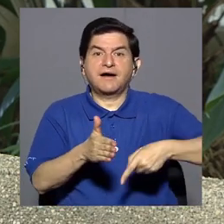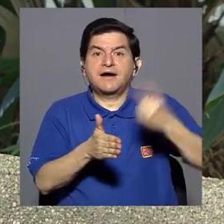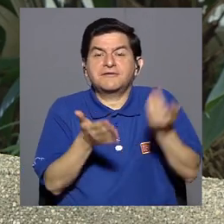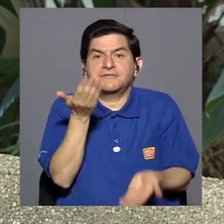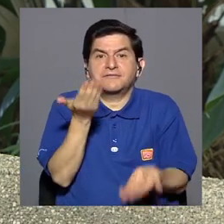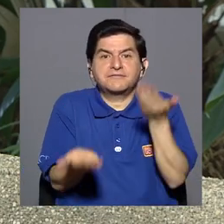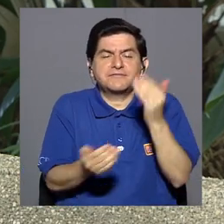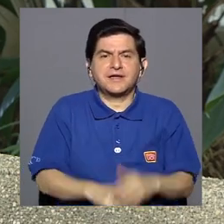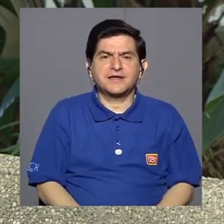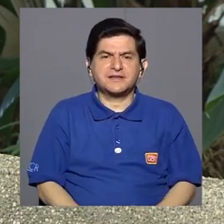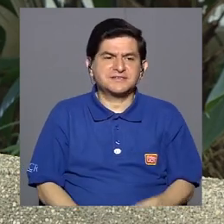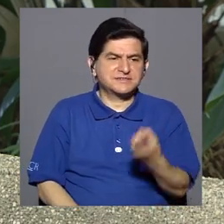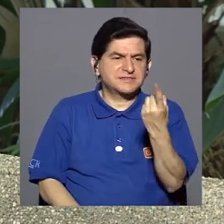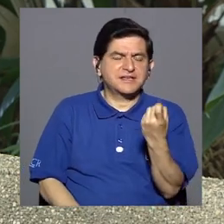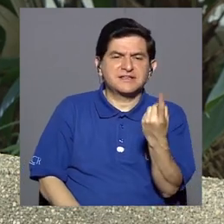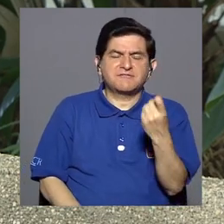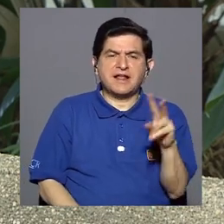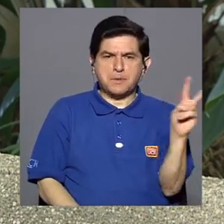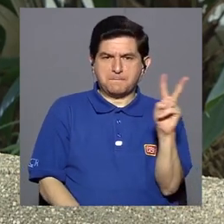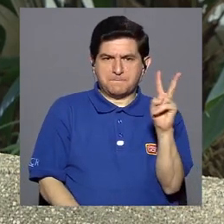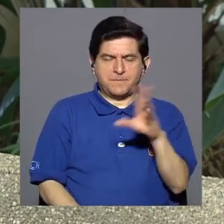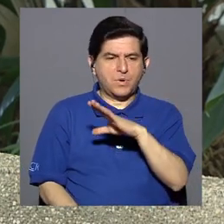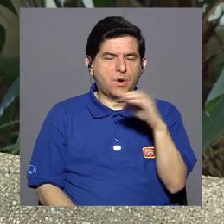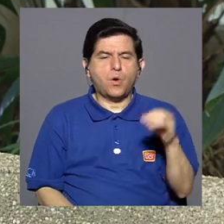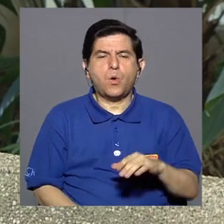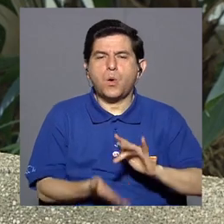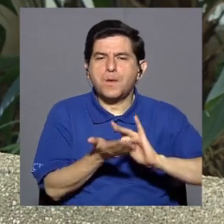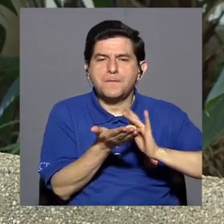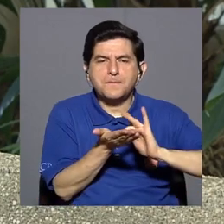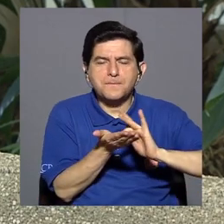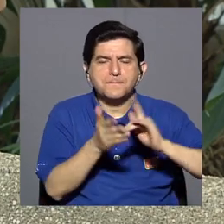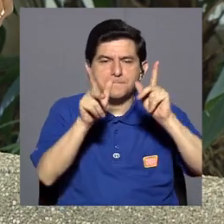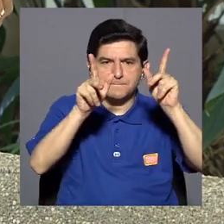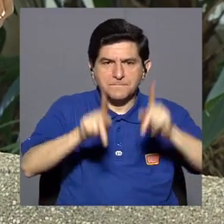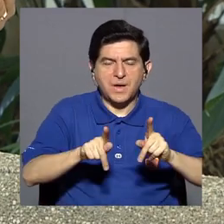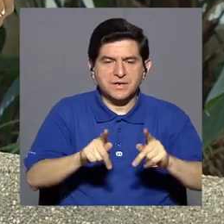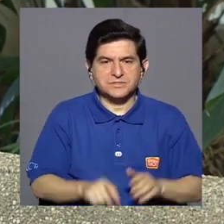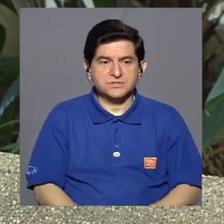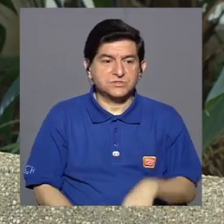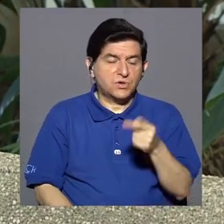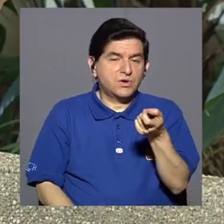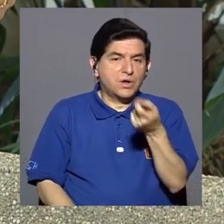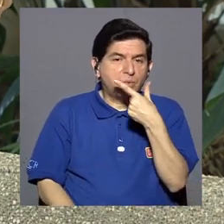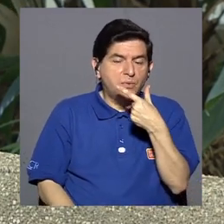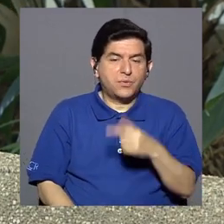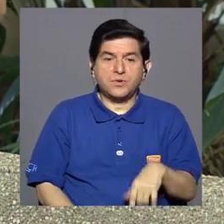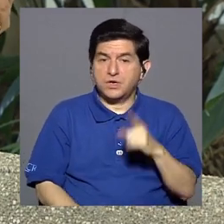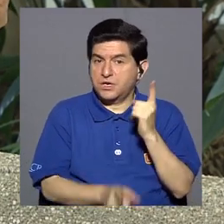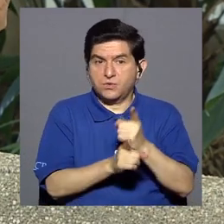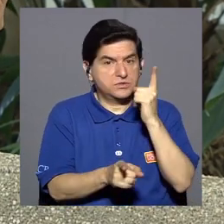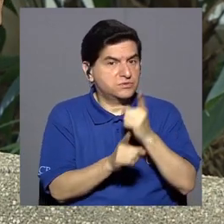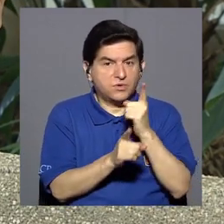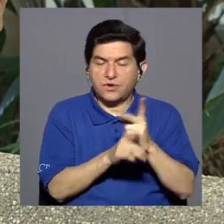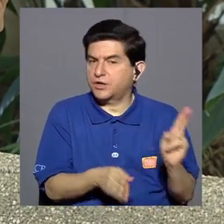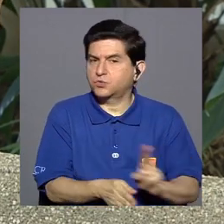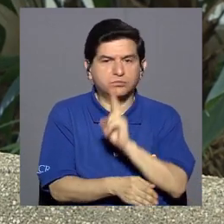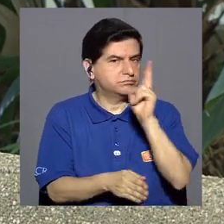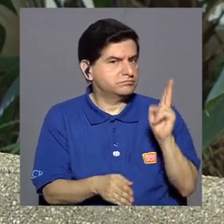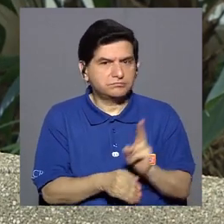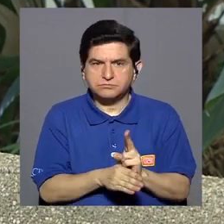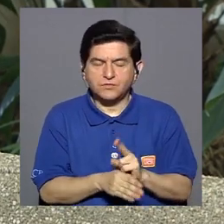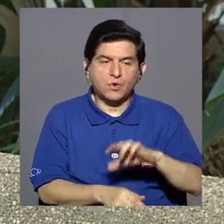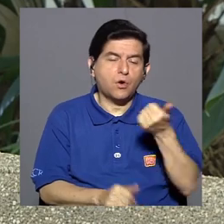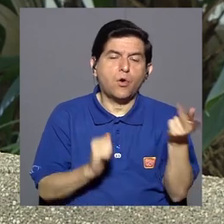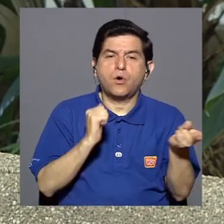a veces pueden ser deficiencias de vitaminas, a veces puede ser un medicamento que el paciente está tomando y no debería tomarlo,